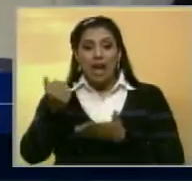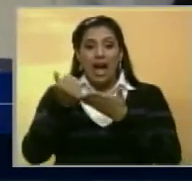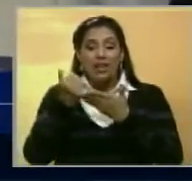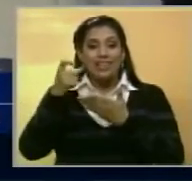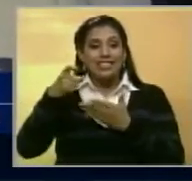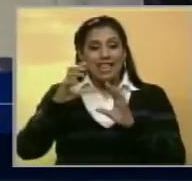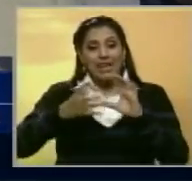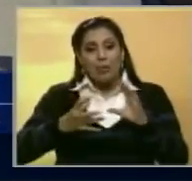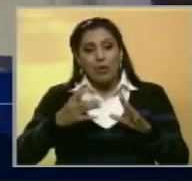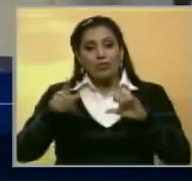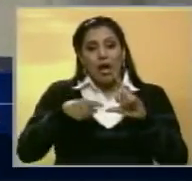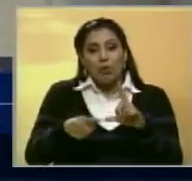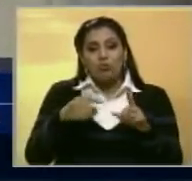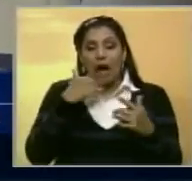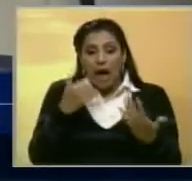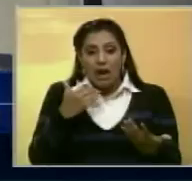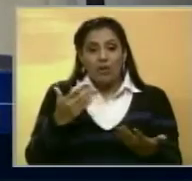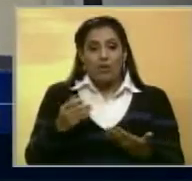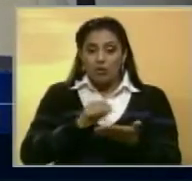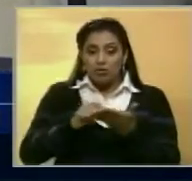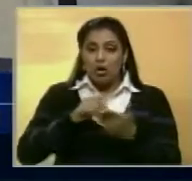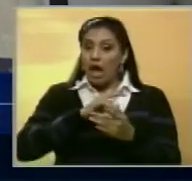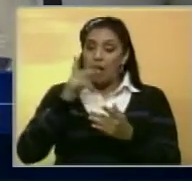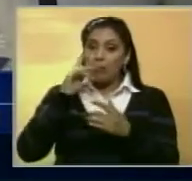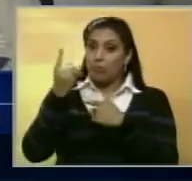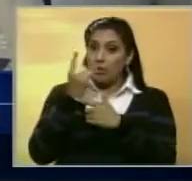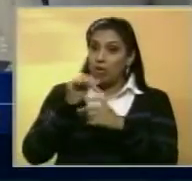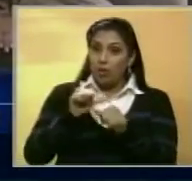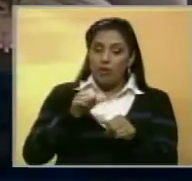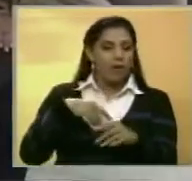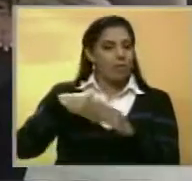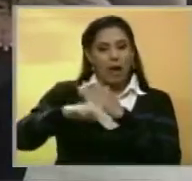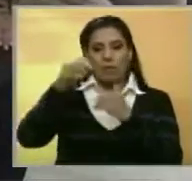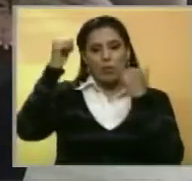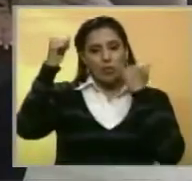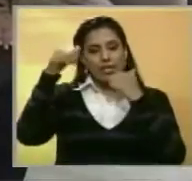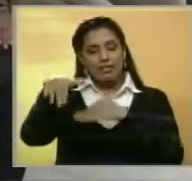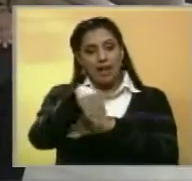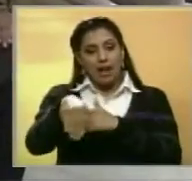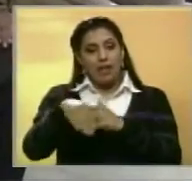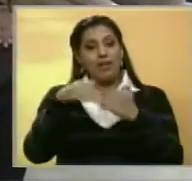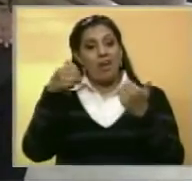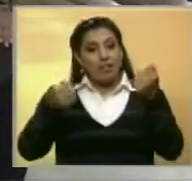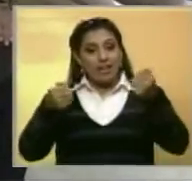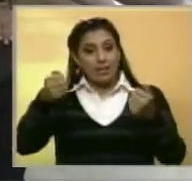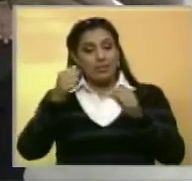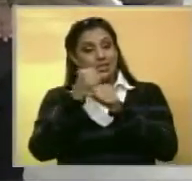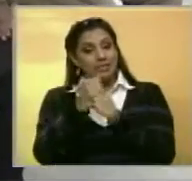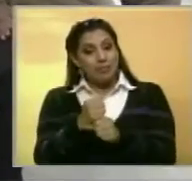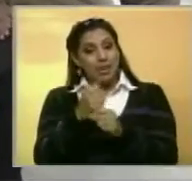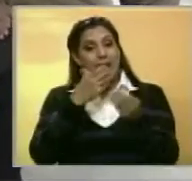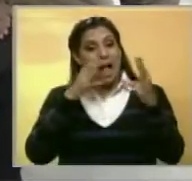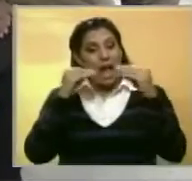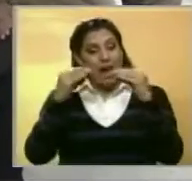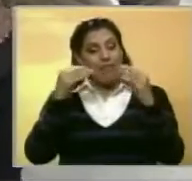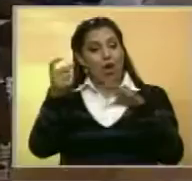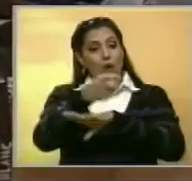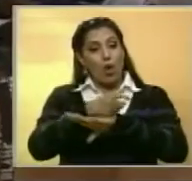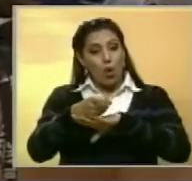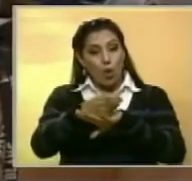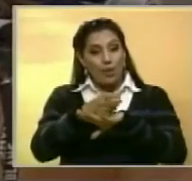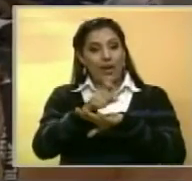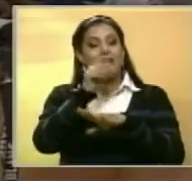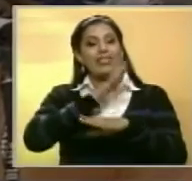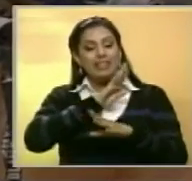con las necesidades que estamos solicitando bien escritos, tomaremos acciones contundentes. Los transportistas esperan que las conversaciones con el Gobierno